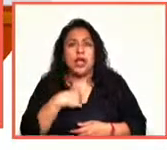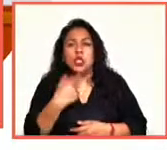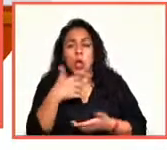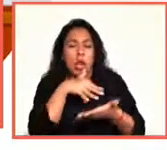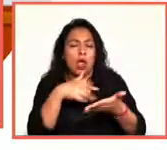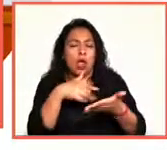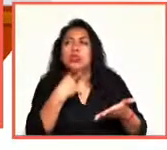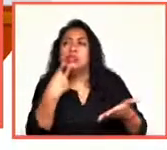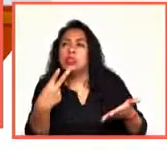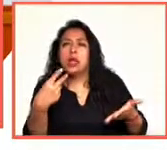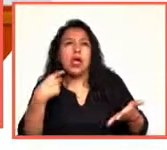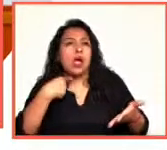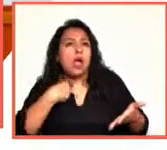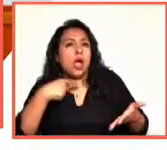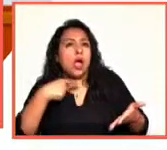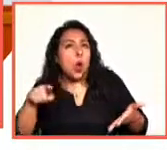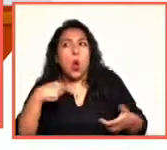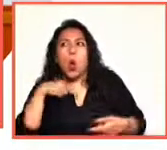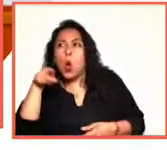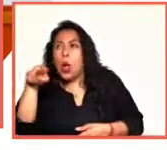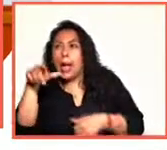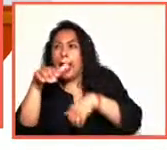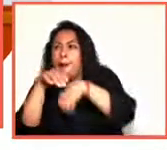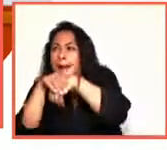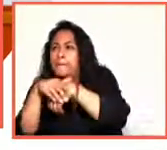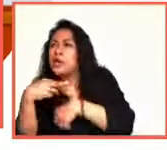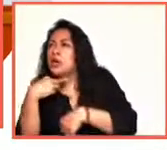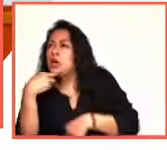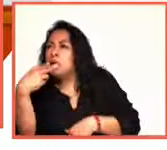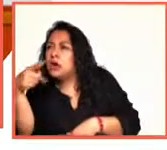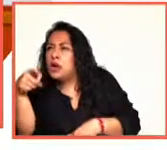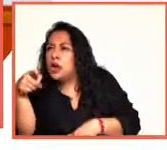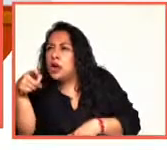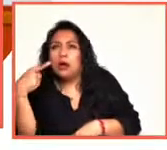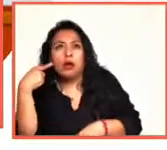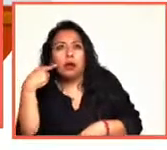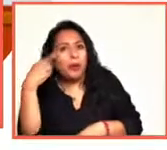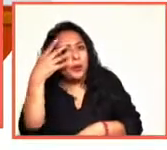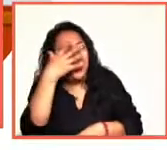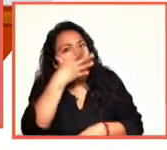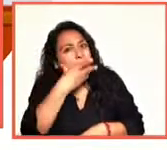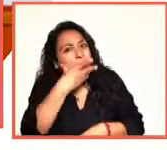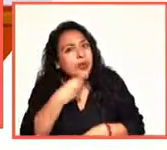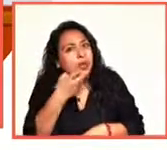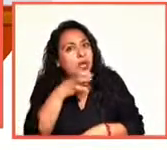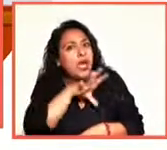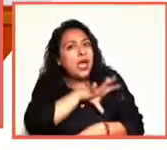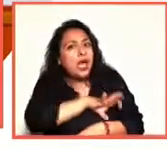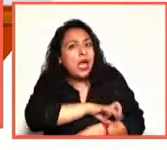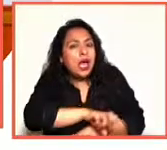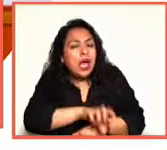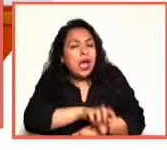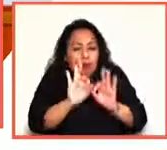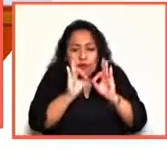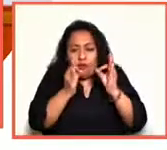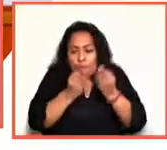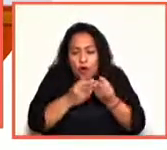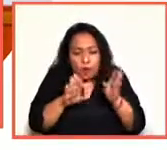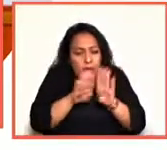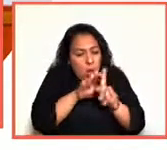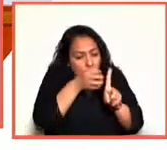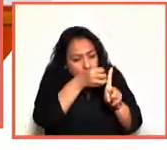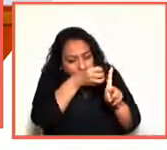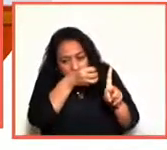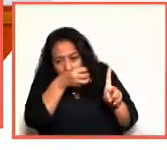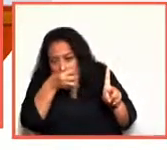escuchaba leer en voz alta a un amigo, y me encantaba cómo sonaban. Es un artífice de la lengua en el sentido musical, pero también es